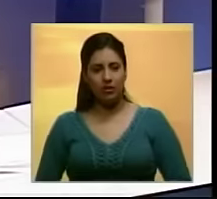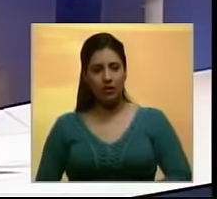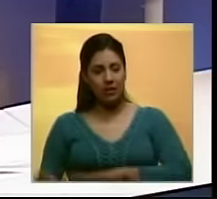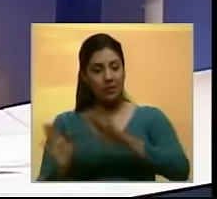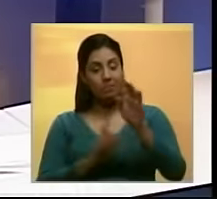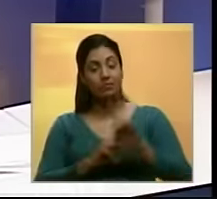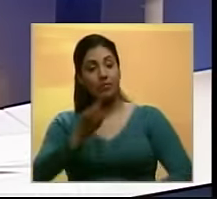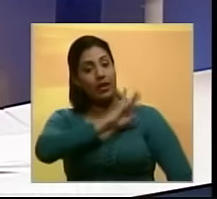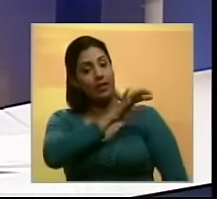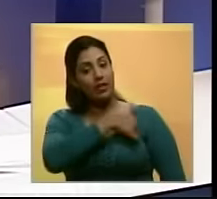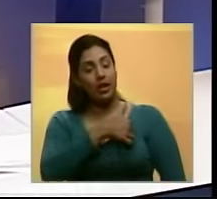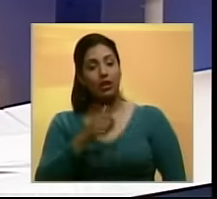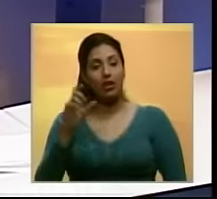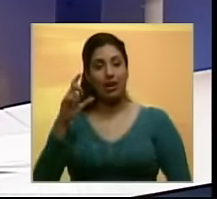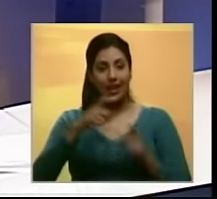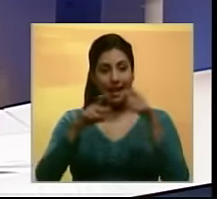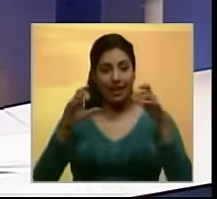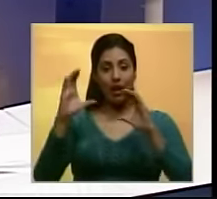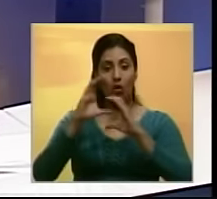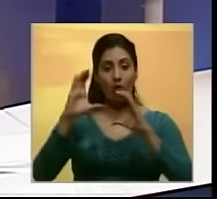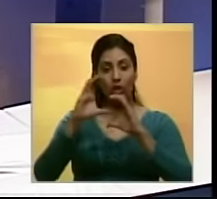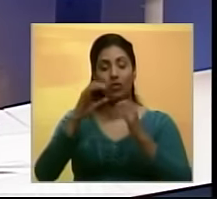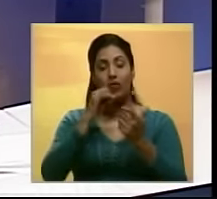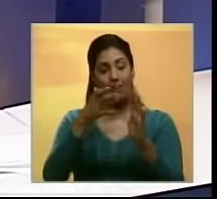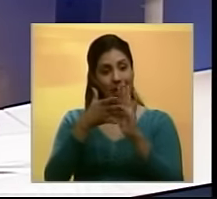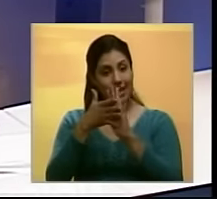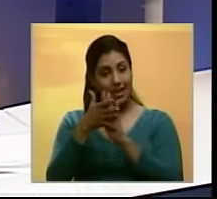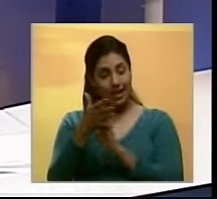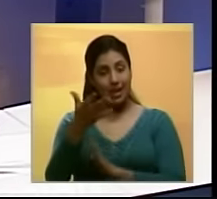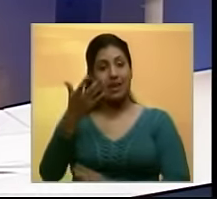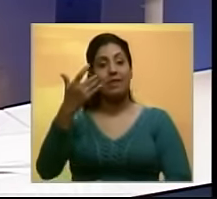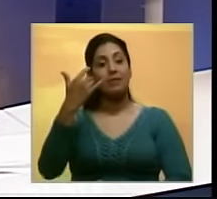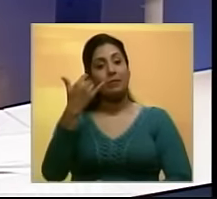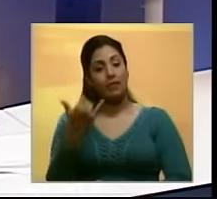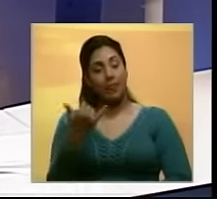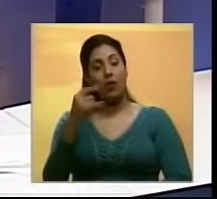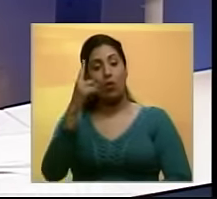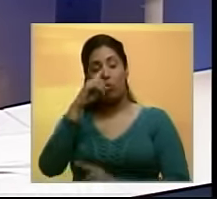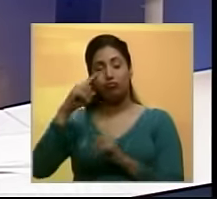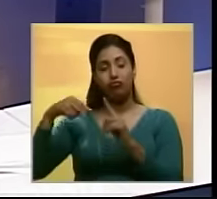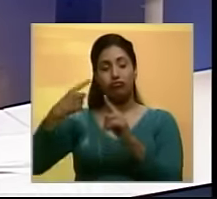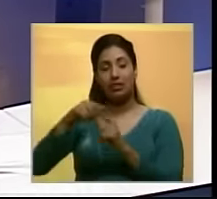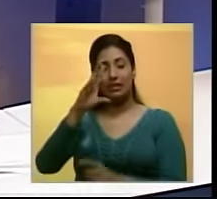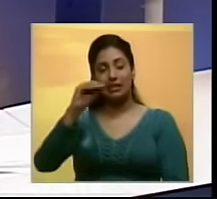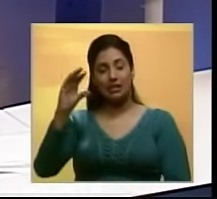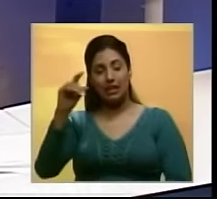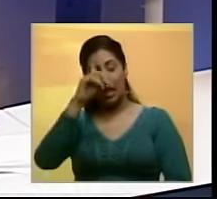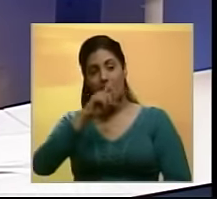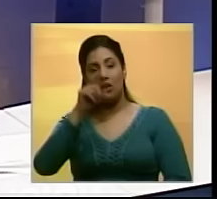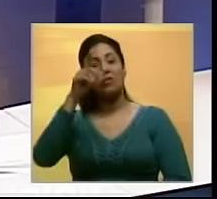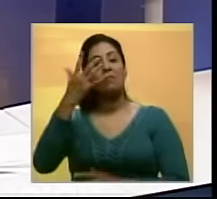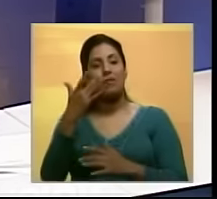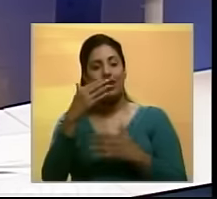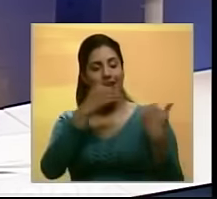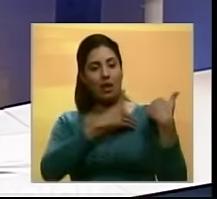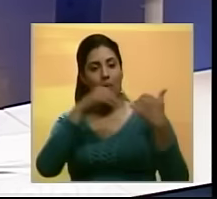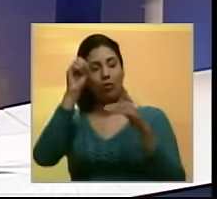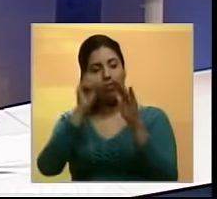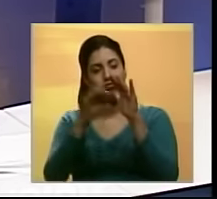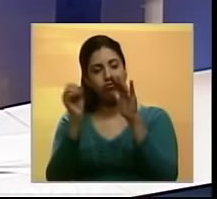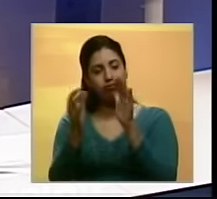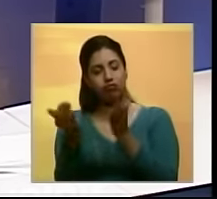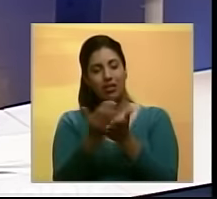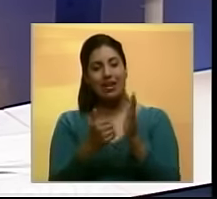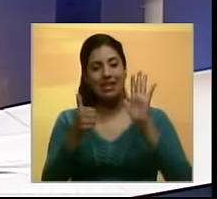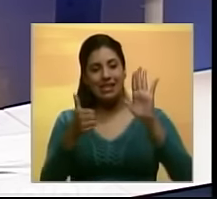El director general de Conatel, Andrés Eloy Méndez, informó que durante una década el Fondo de Responsabilidad Social de esta comisión ha financiado